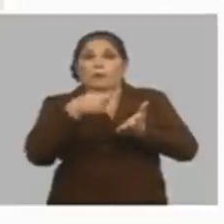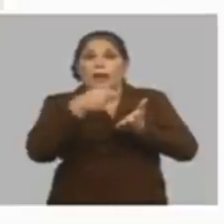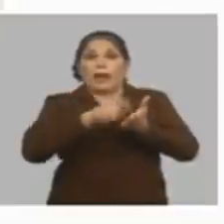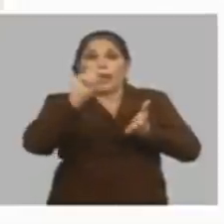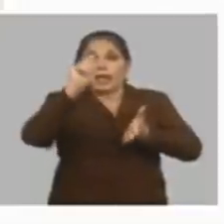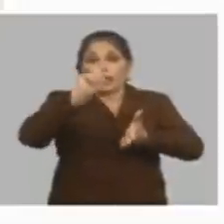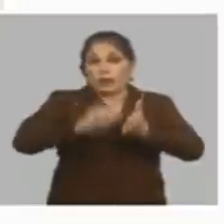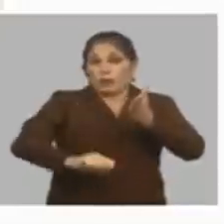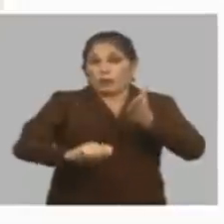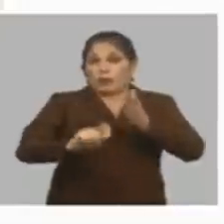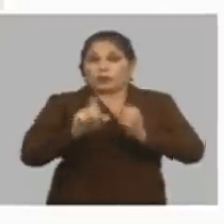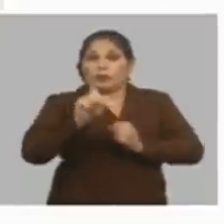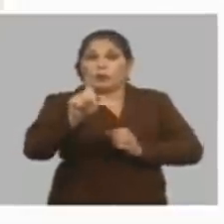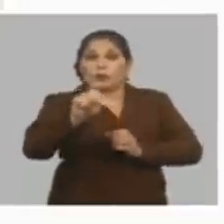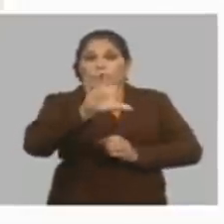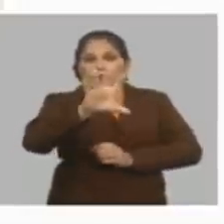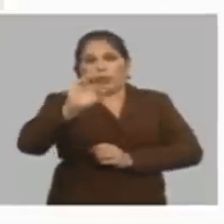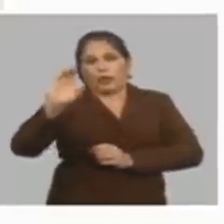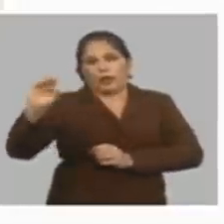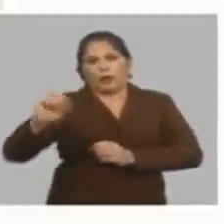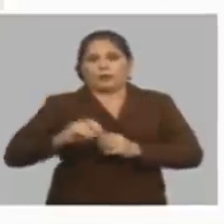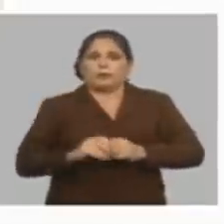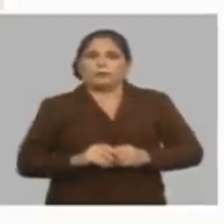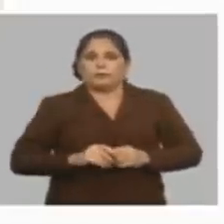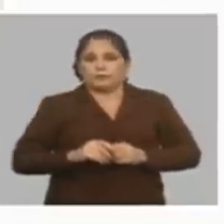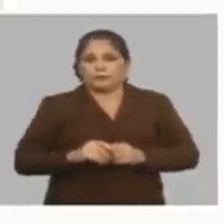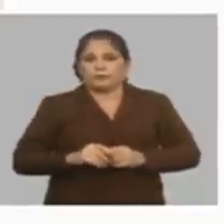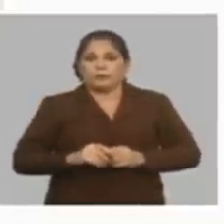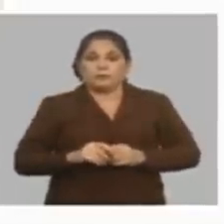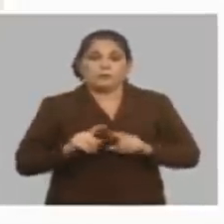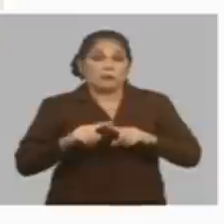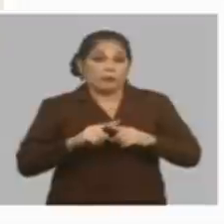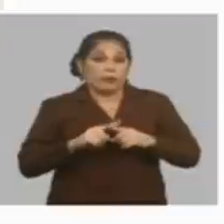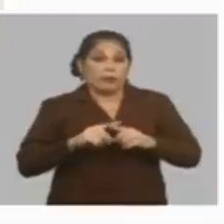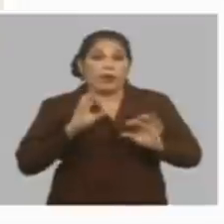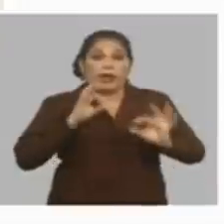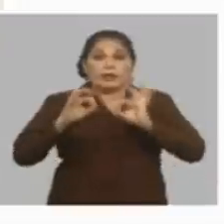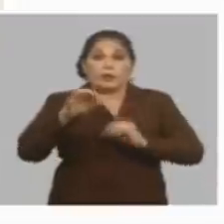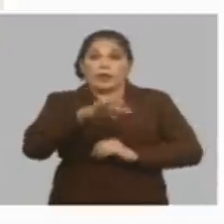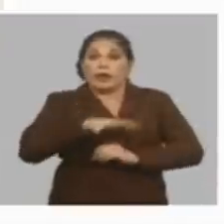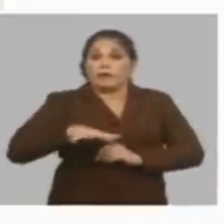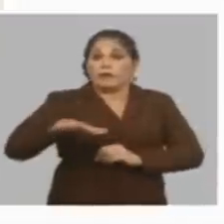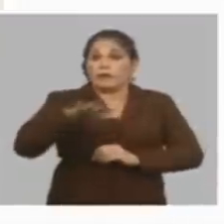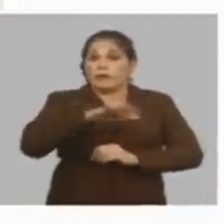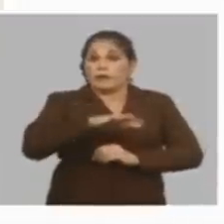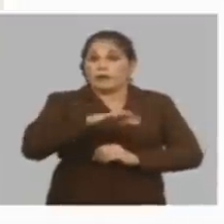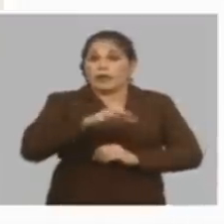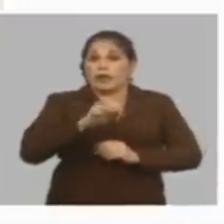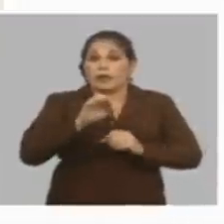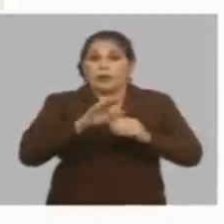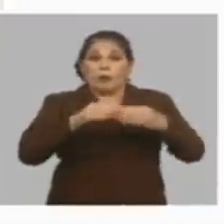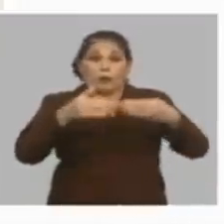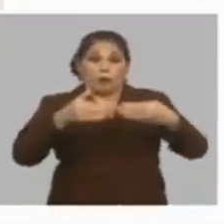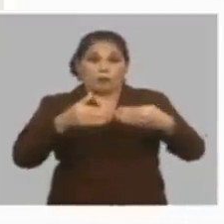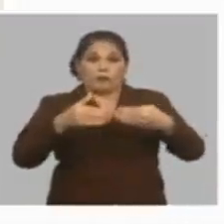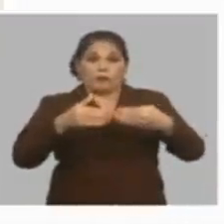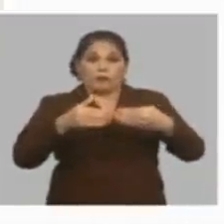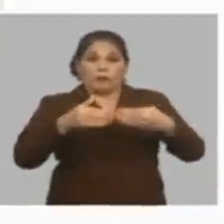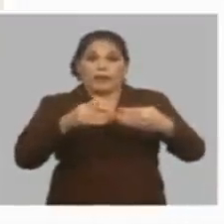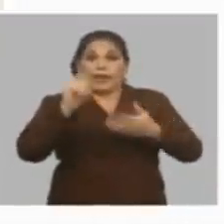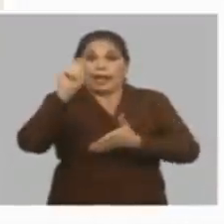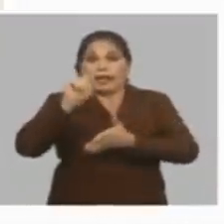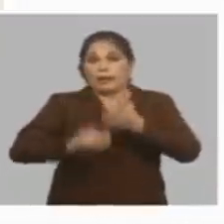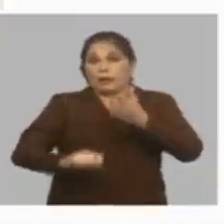impuesto por los últimos 500 porque fíjese la seguridad social si es desde el primer peso y el